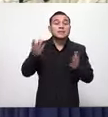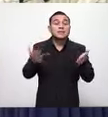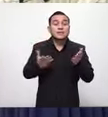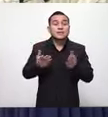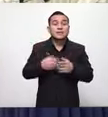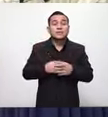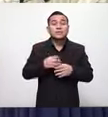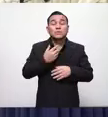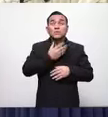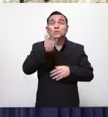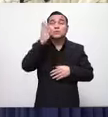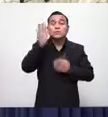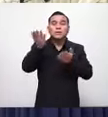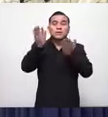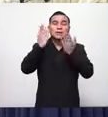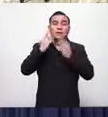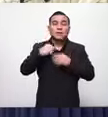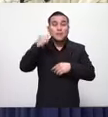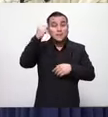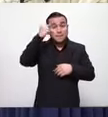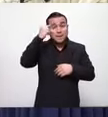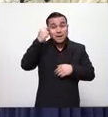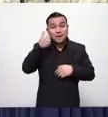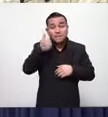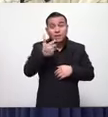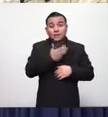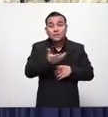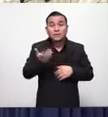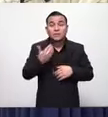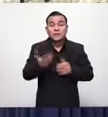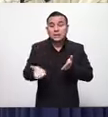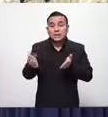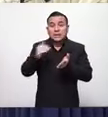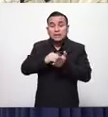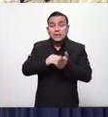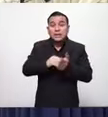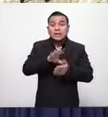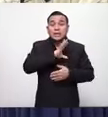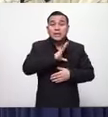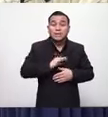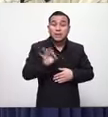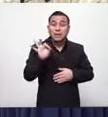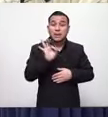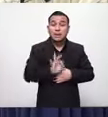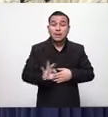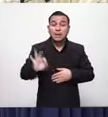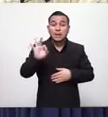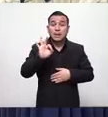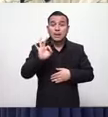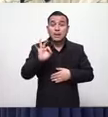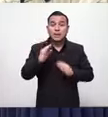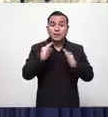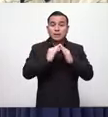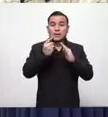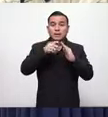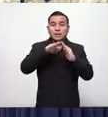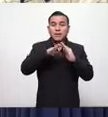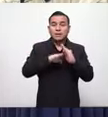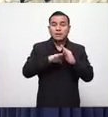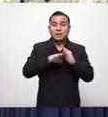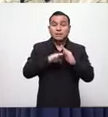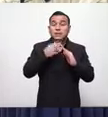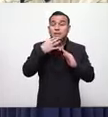con tu santo espíritu ilumines como reactivar a nuestro país bajo una cuarentena